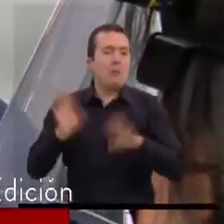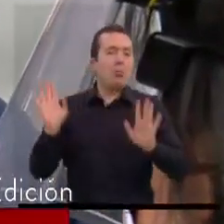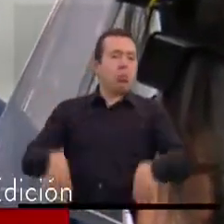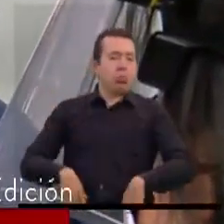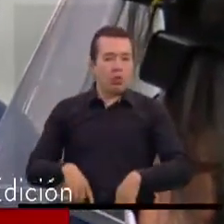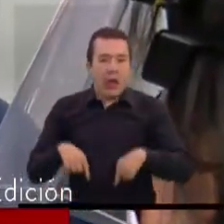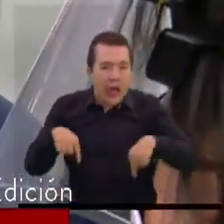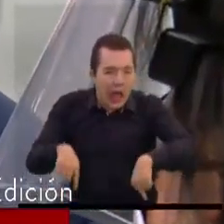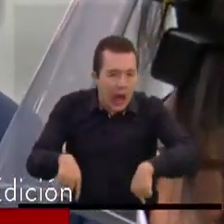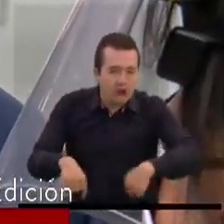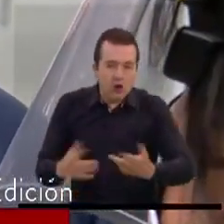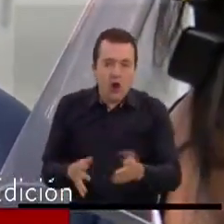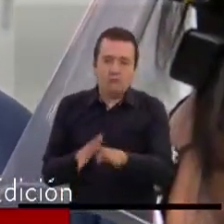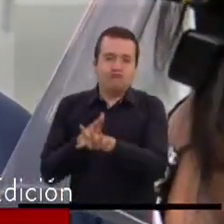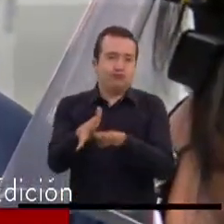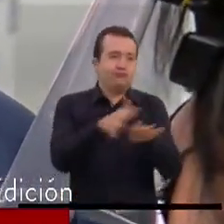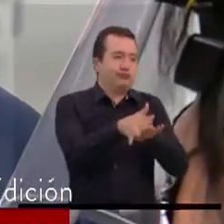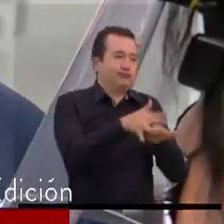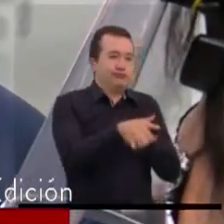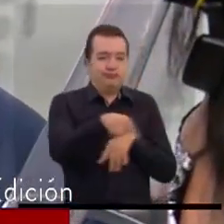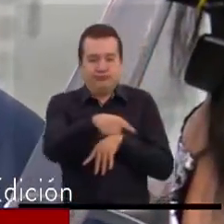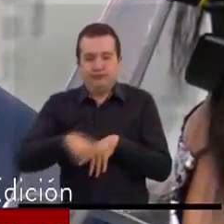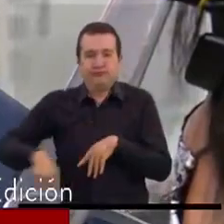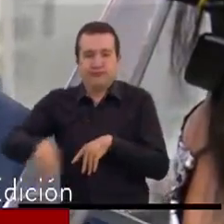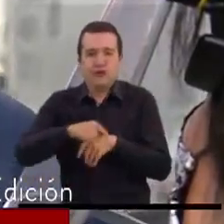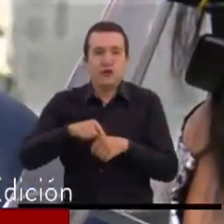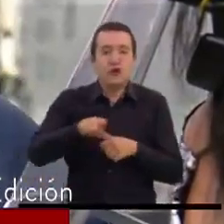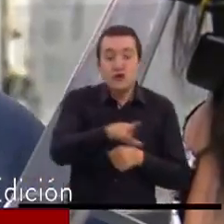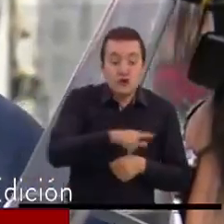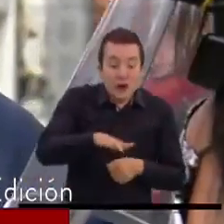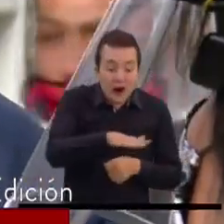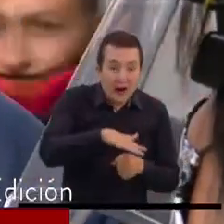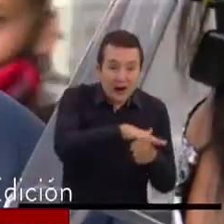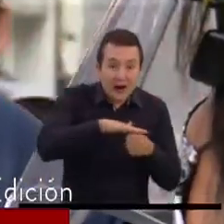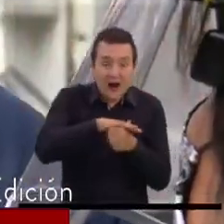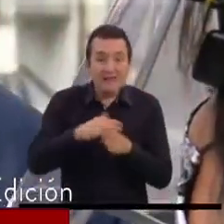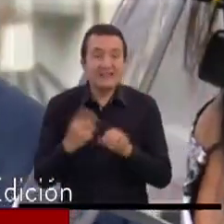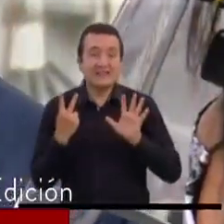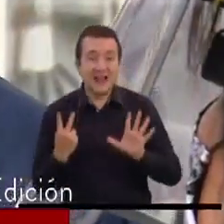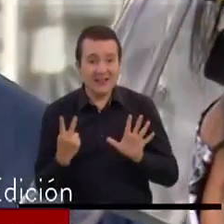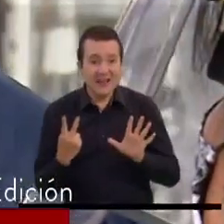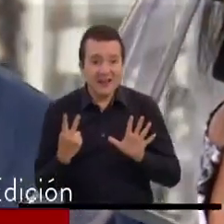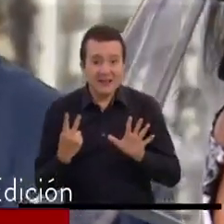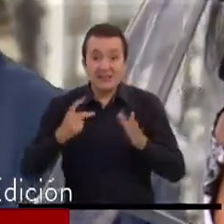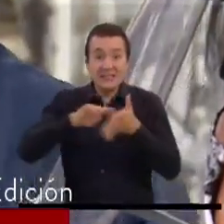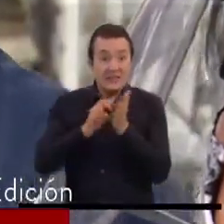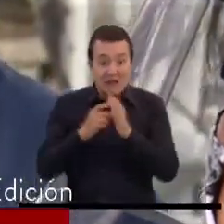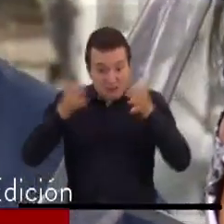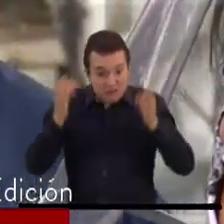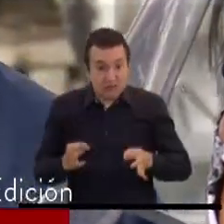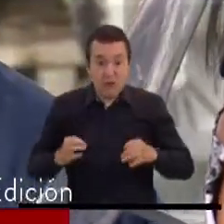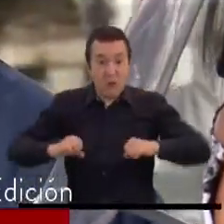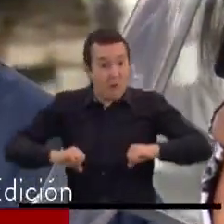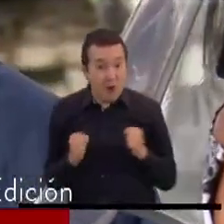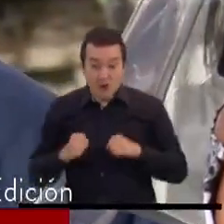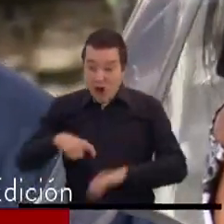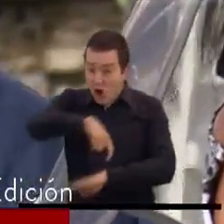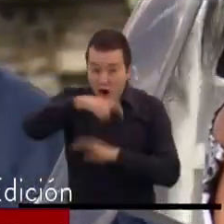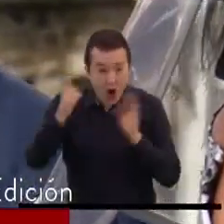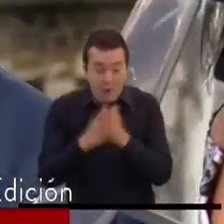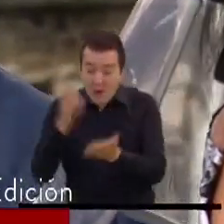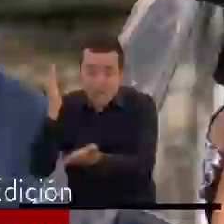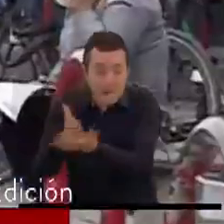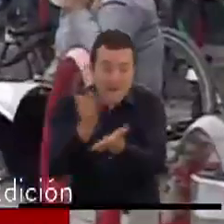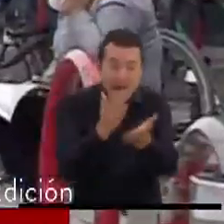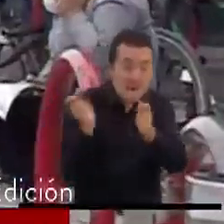tenemos siete zonas de cuidado especial, tenemos uno de cada cinco casos positivos de toda Bogotá, se encuentran